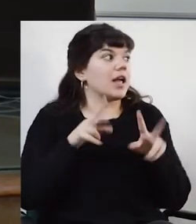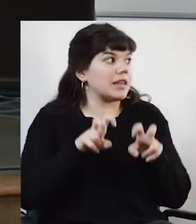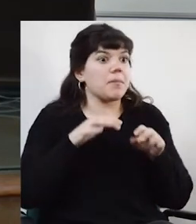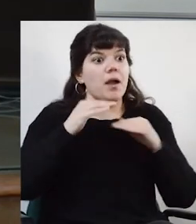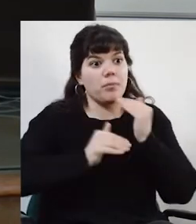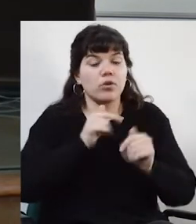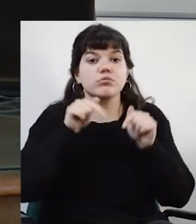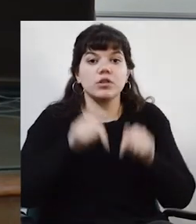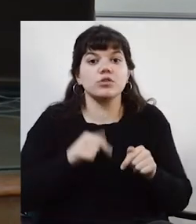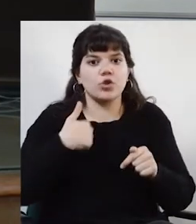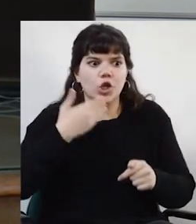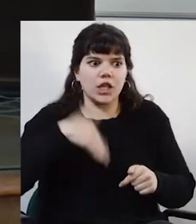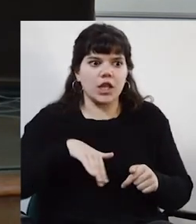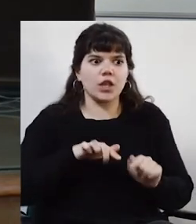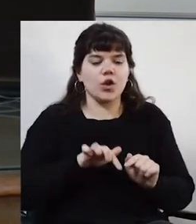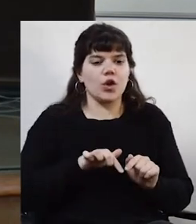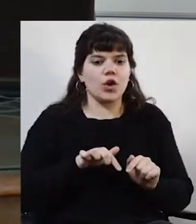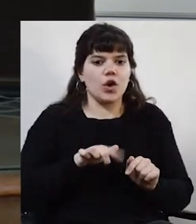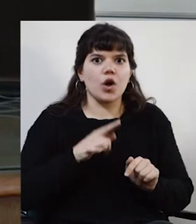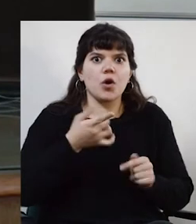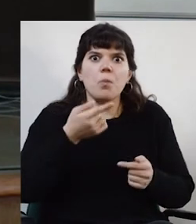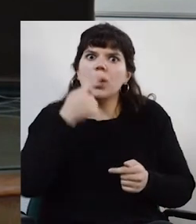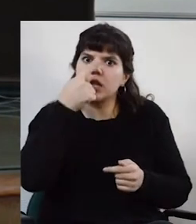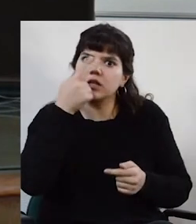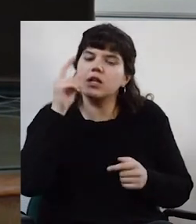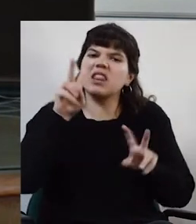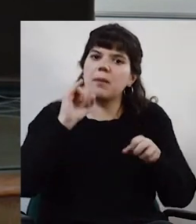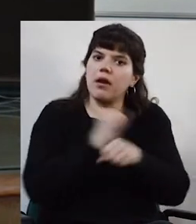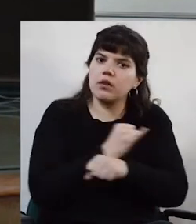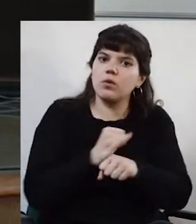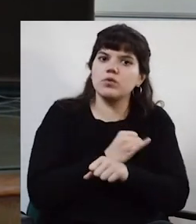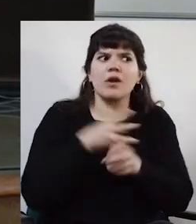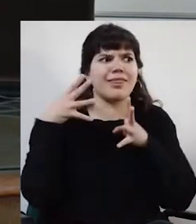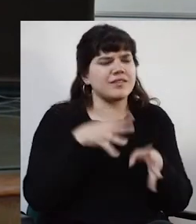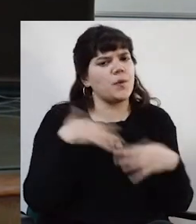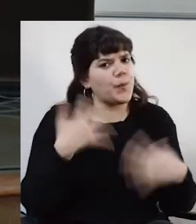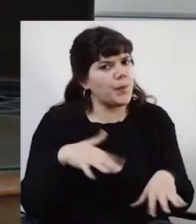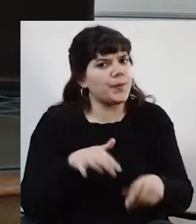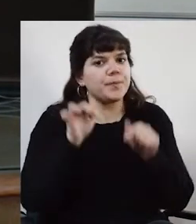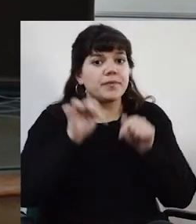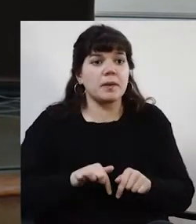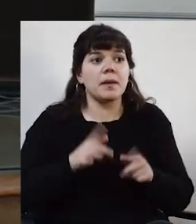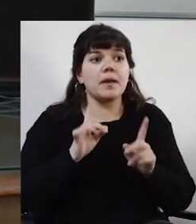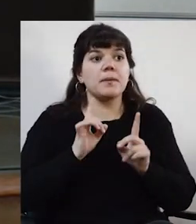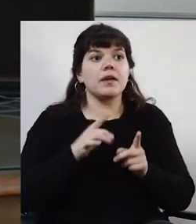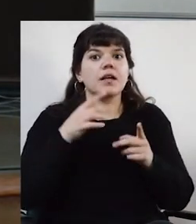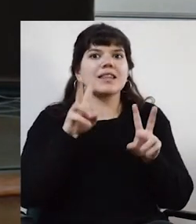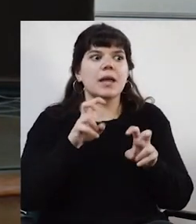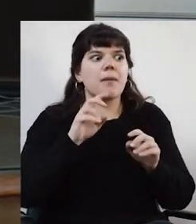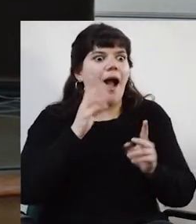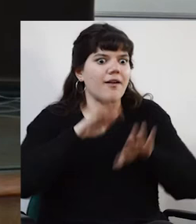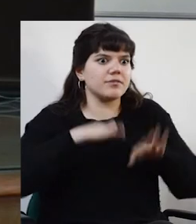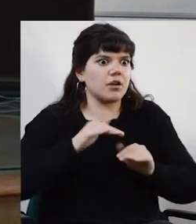de un proceso que yo entiendo que es muy rico institucionalmente, con muchos desafíos, y en un momento que además multiplica los